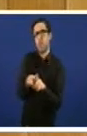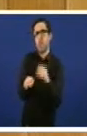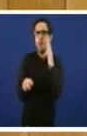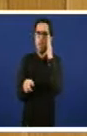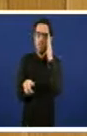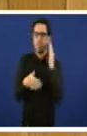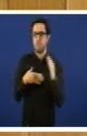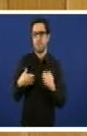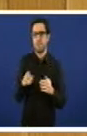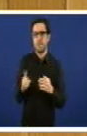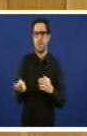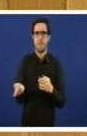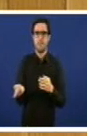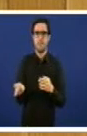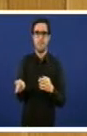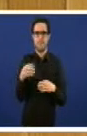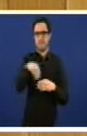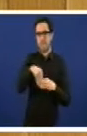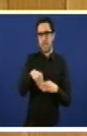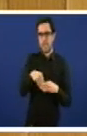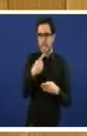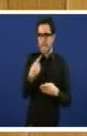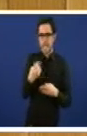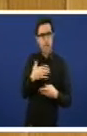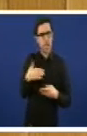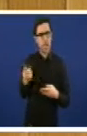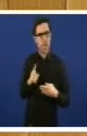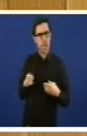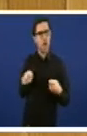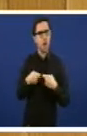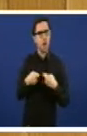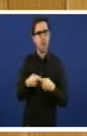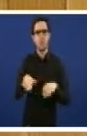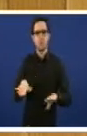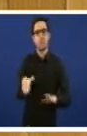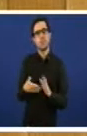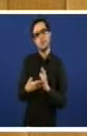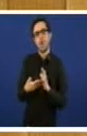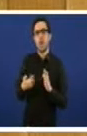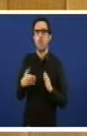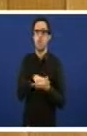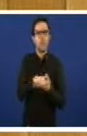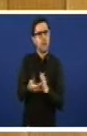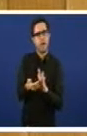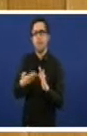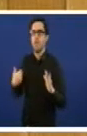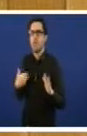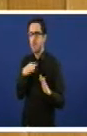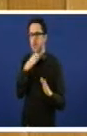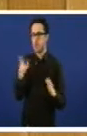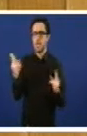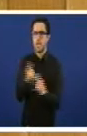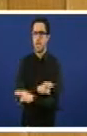vamos a eliminar toda sombra de dúbida Vamos a eliminar toda posibilidade de alarma Eliminen